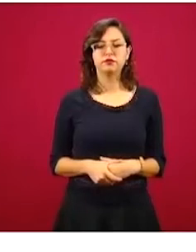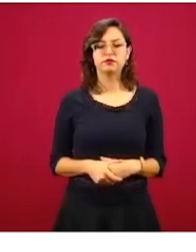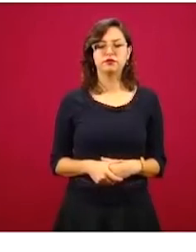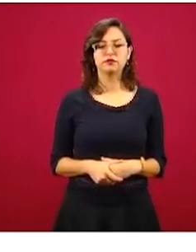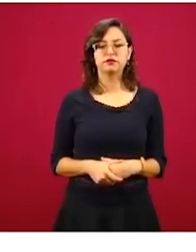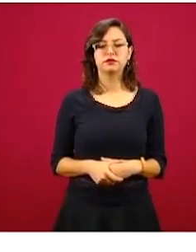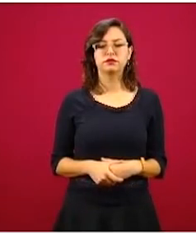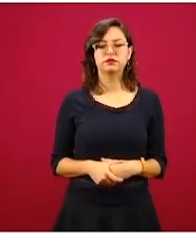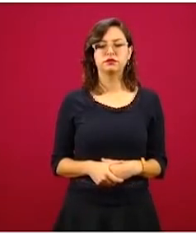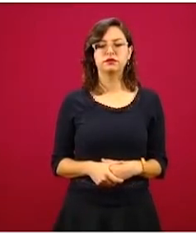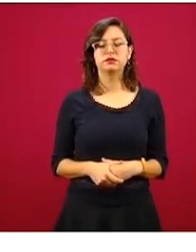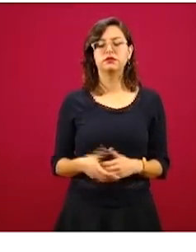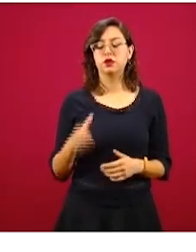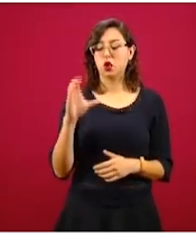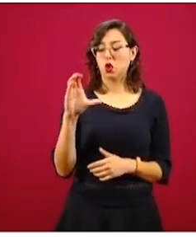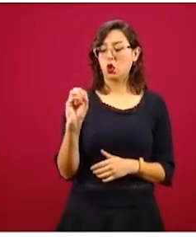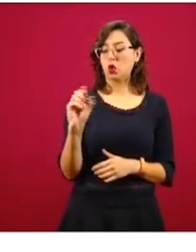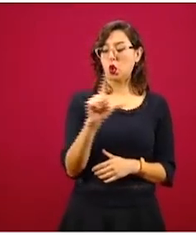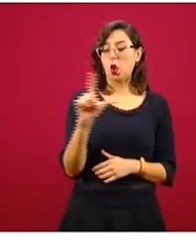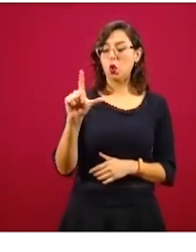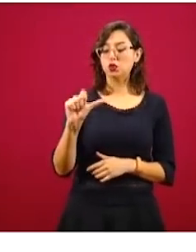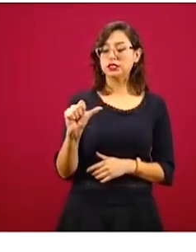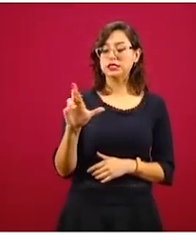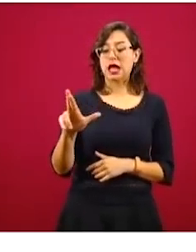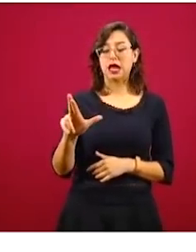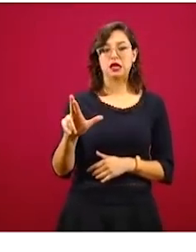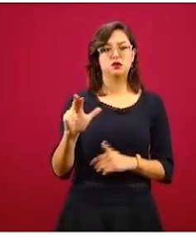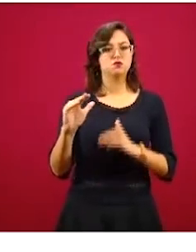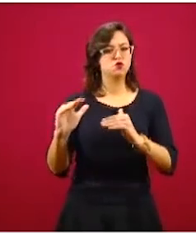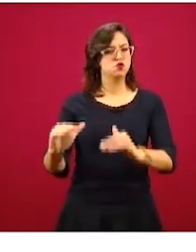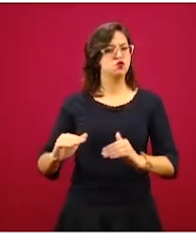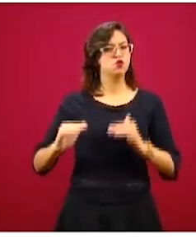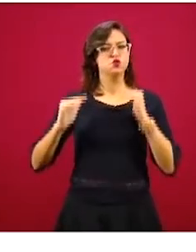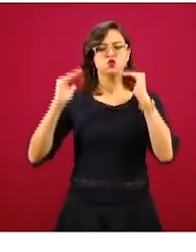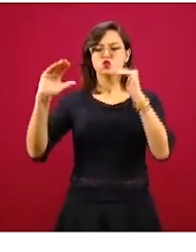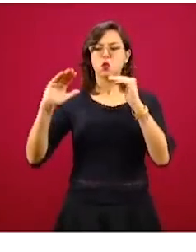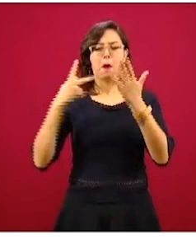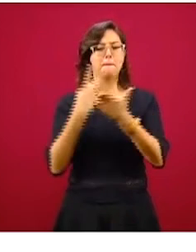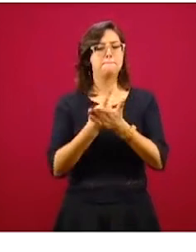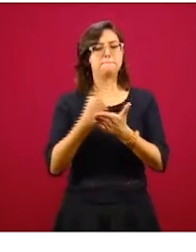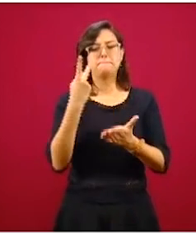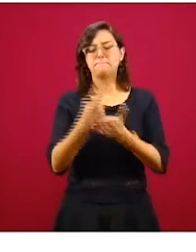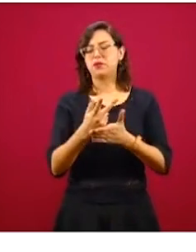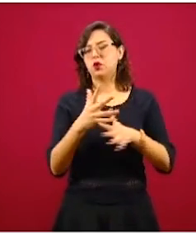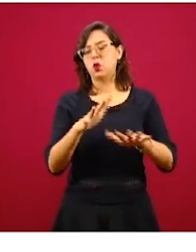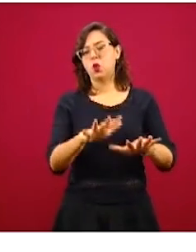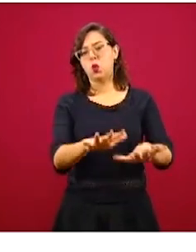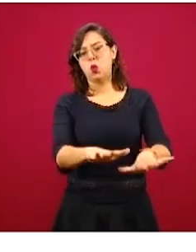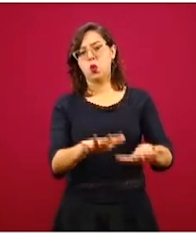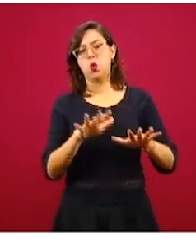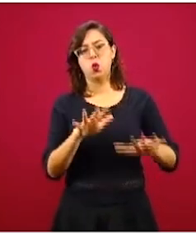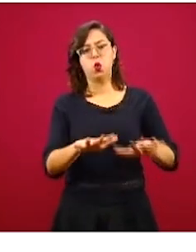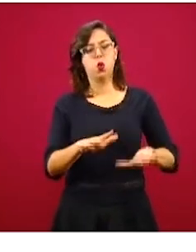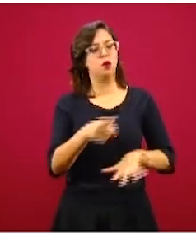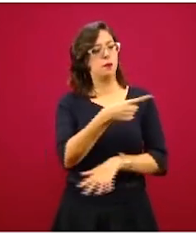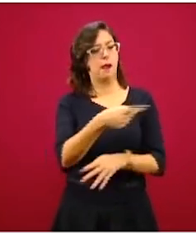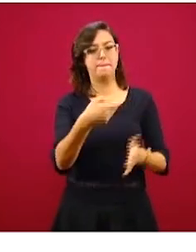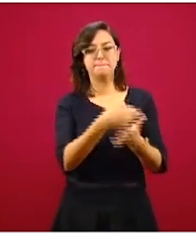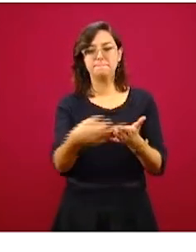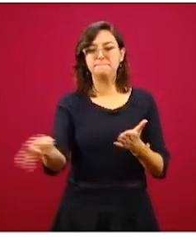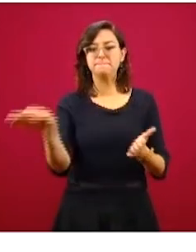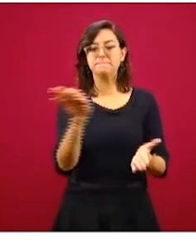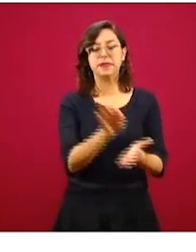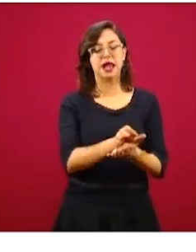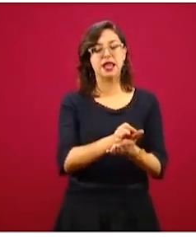En grado collar, que es la más alta distinción, esto es para actos heroicos de difícil repetición, se